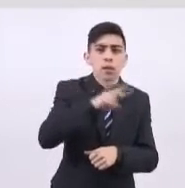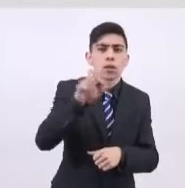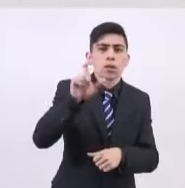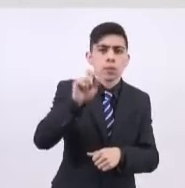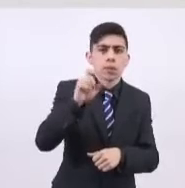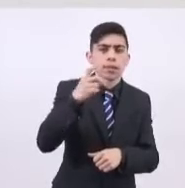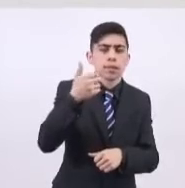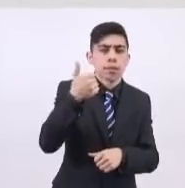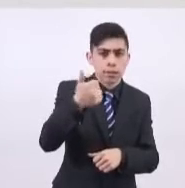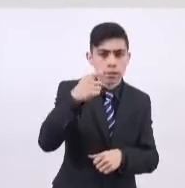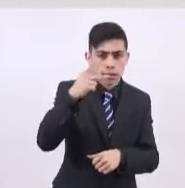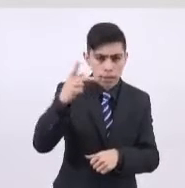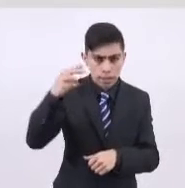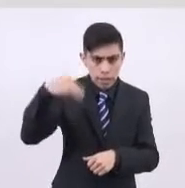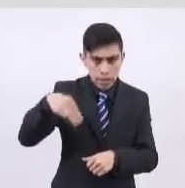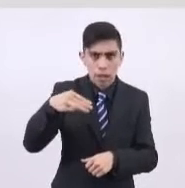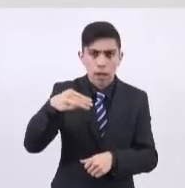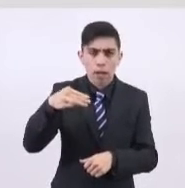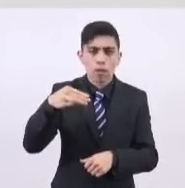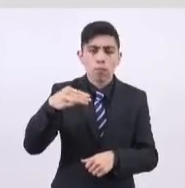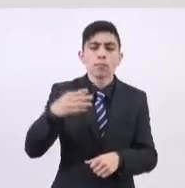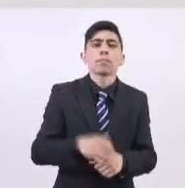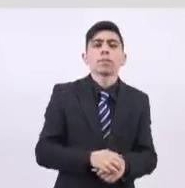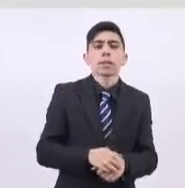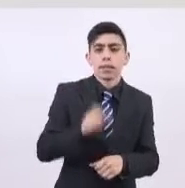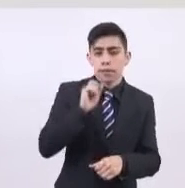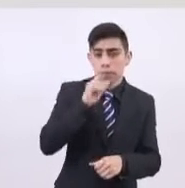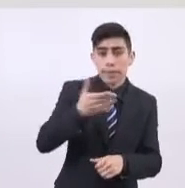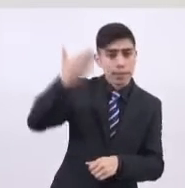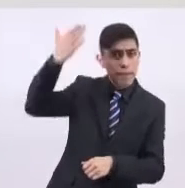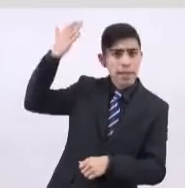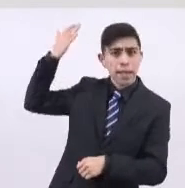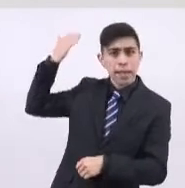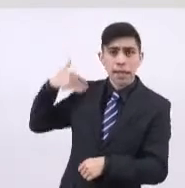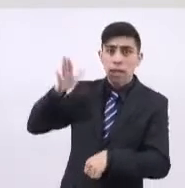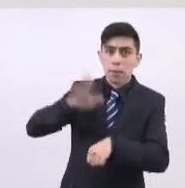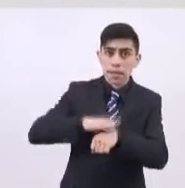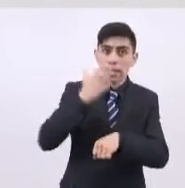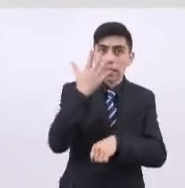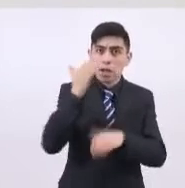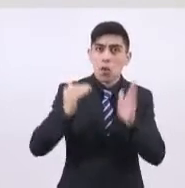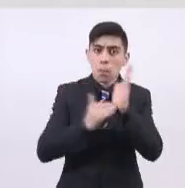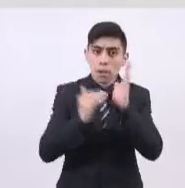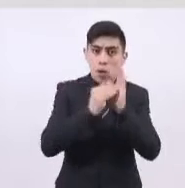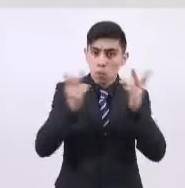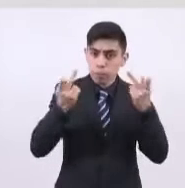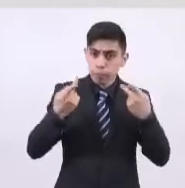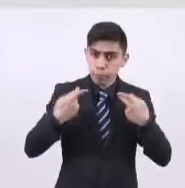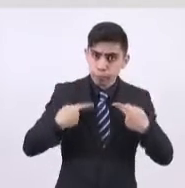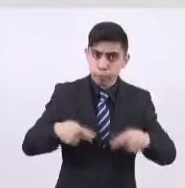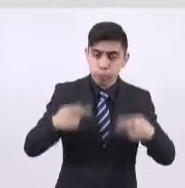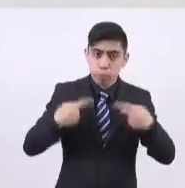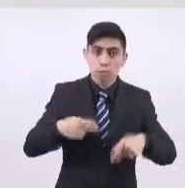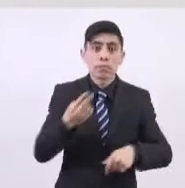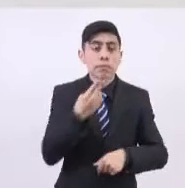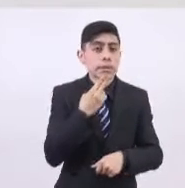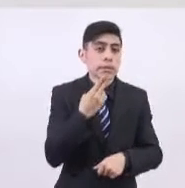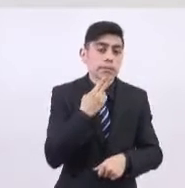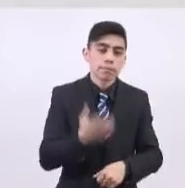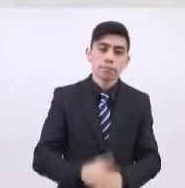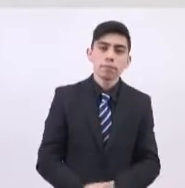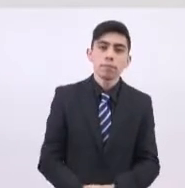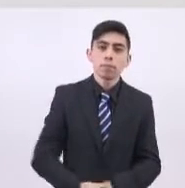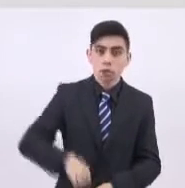vía, que antes de la pandemia trasladaba más de 5 millones de personas diariamente. Hoy,